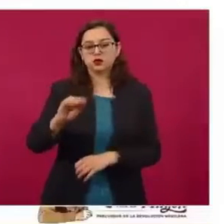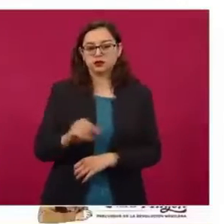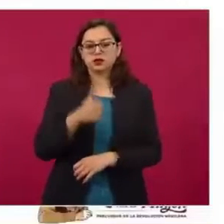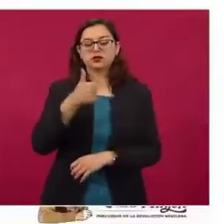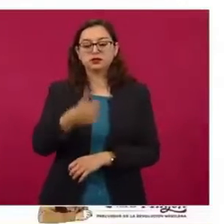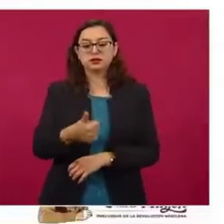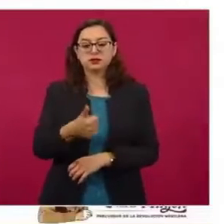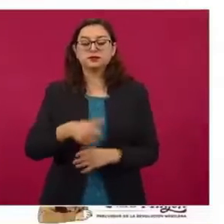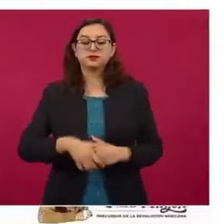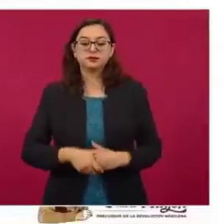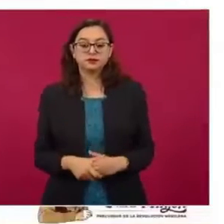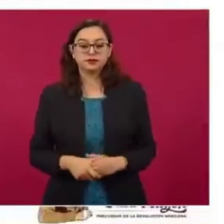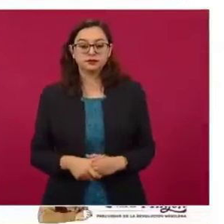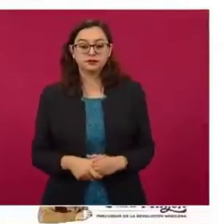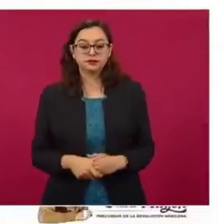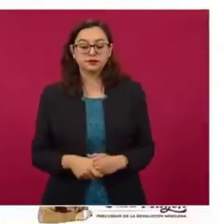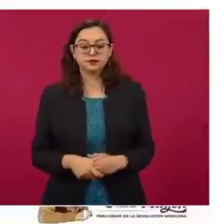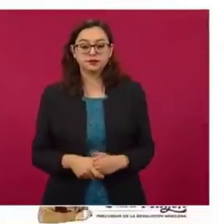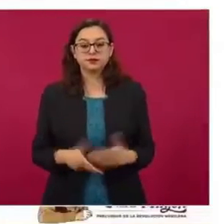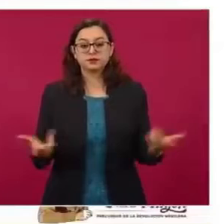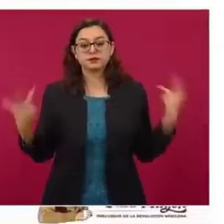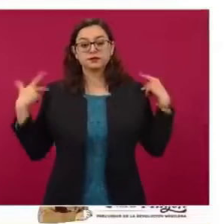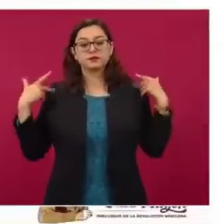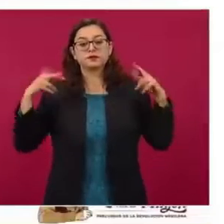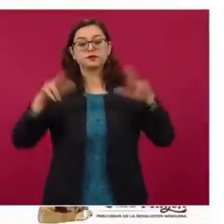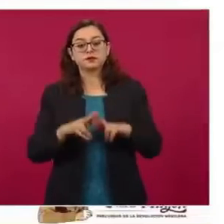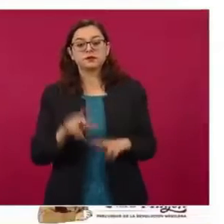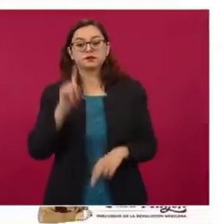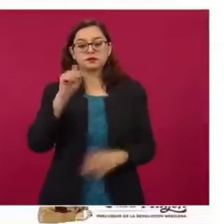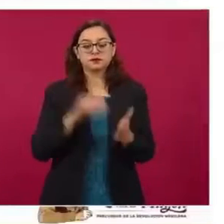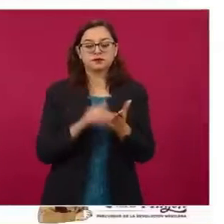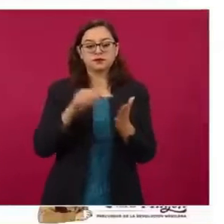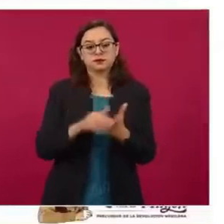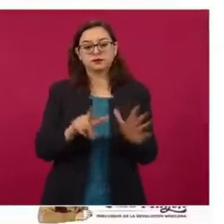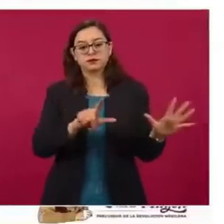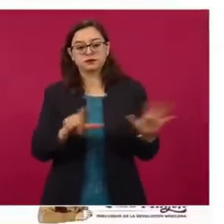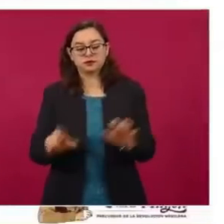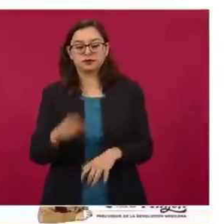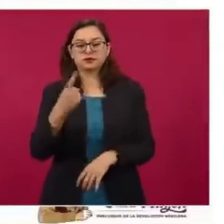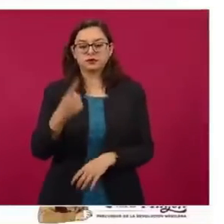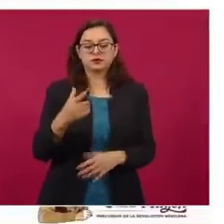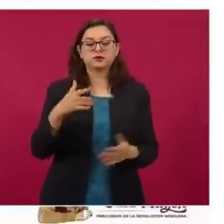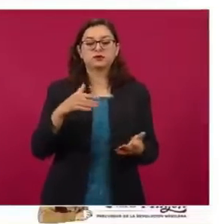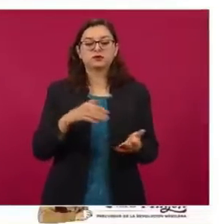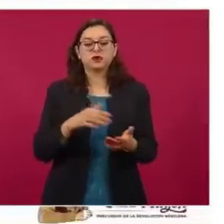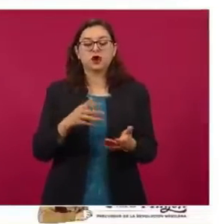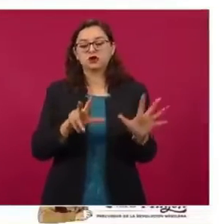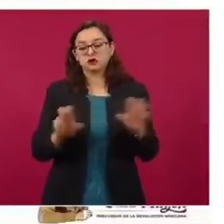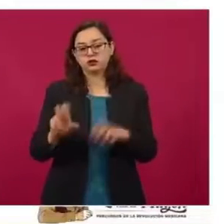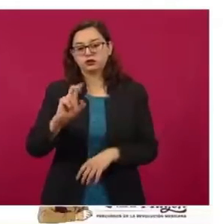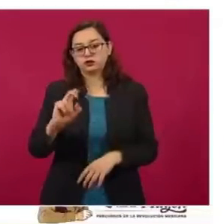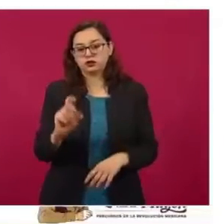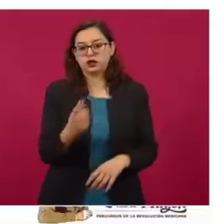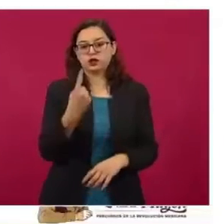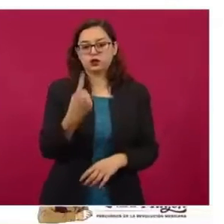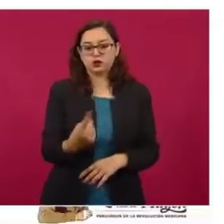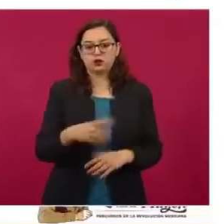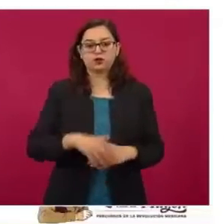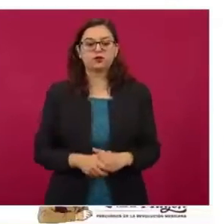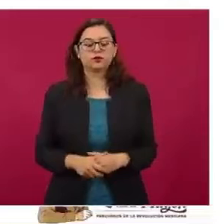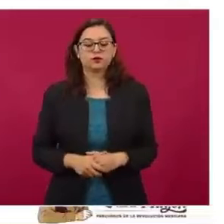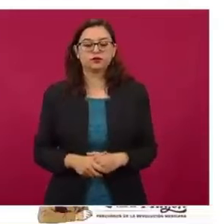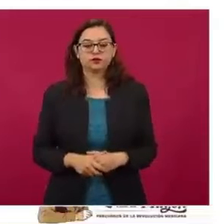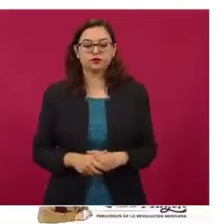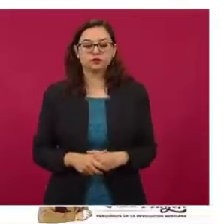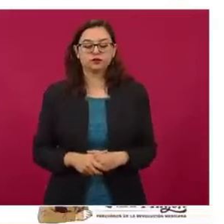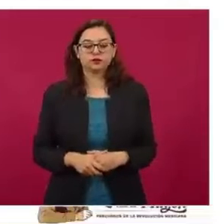y en lo referente a docentes, tenemos un millón 705 mil 831. Respecto